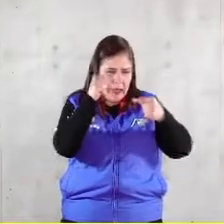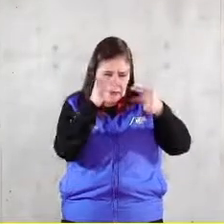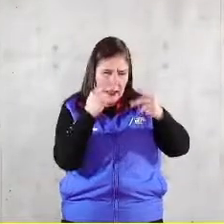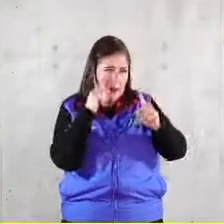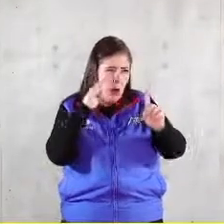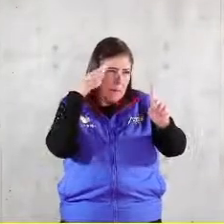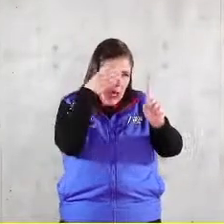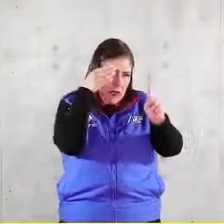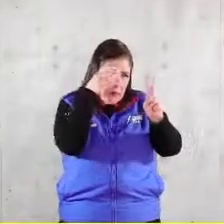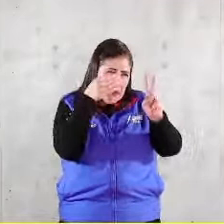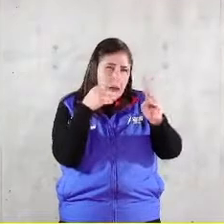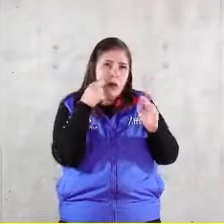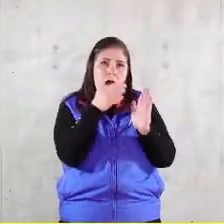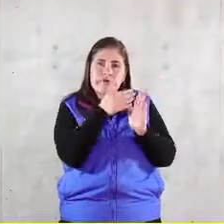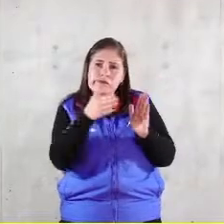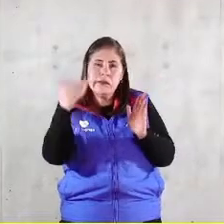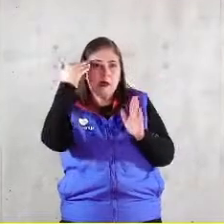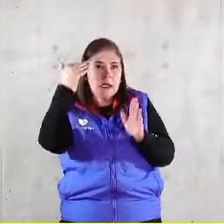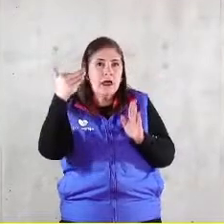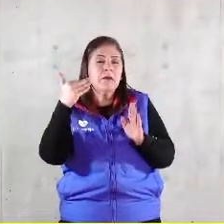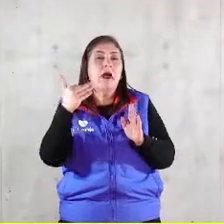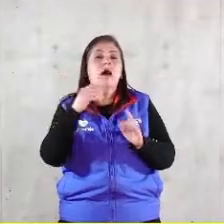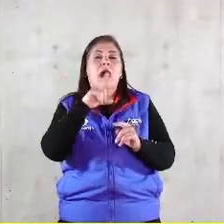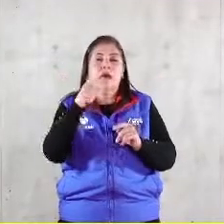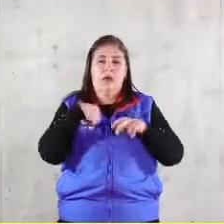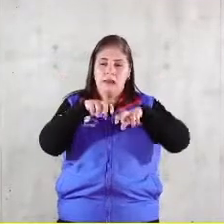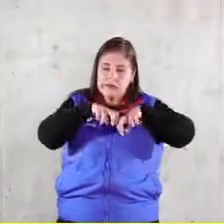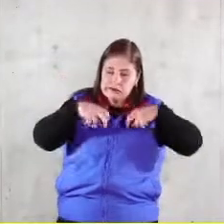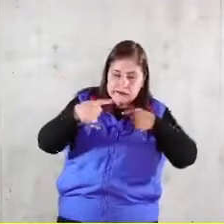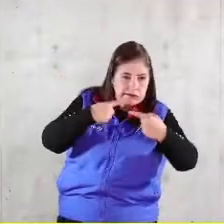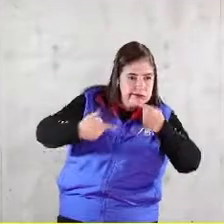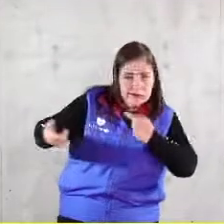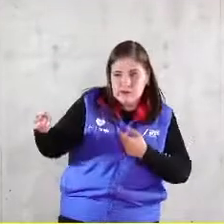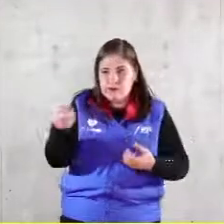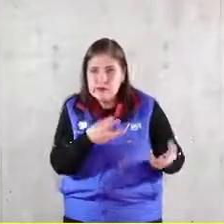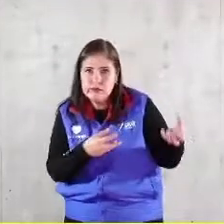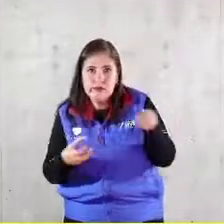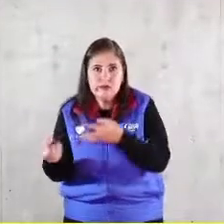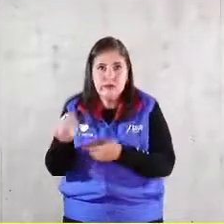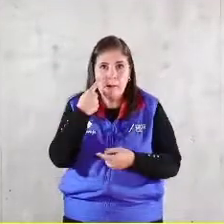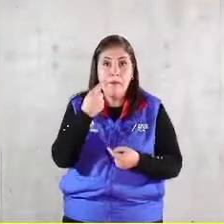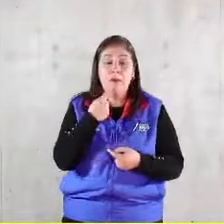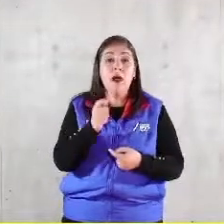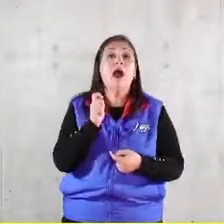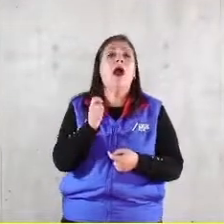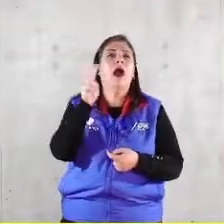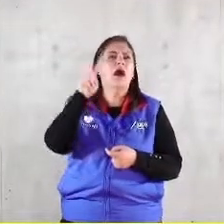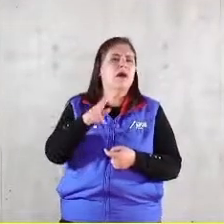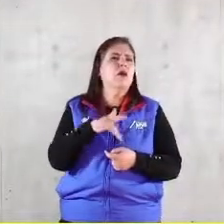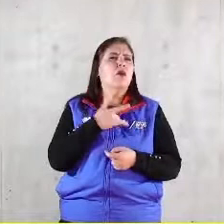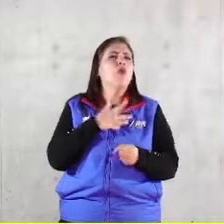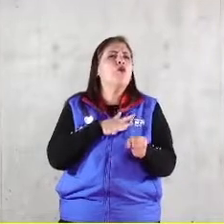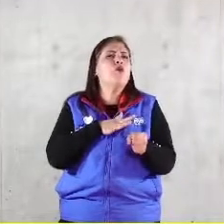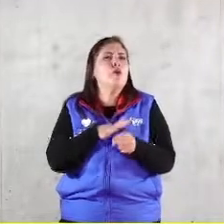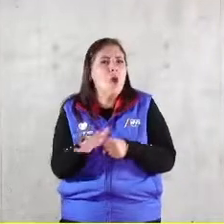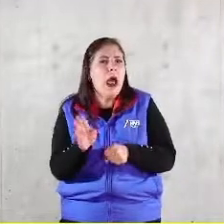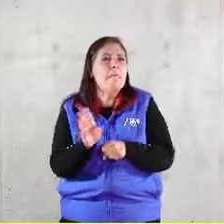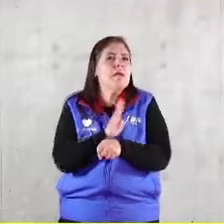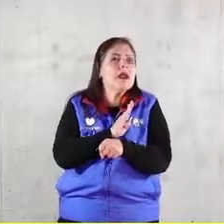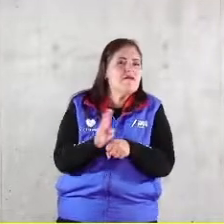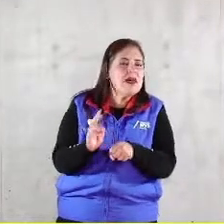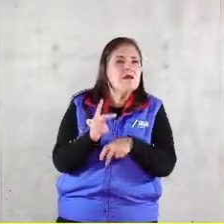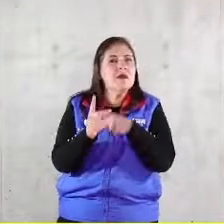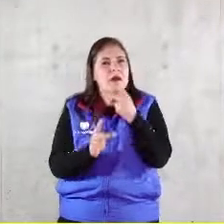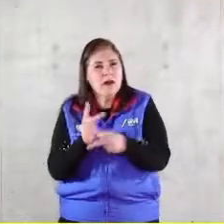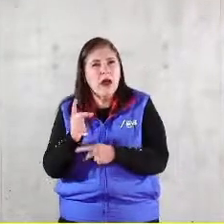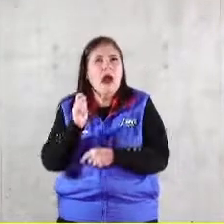entonces yo puedo sentar a mi gente alrededor de una mesa a discutir estas cosas y a ver cómo van las prestaciones cómo va la práctica de